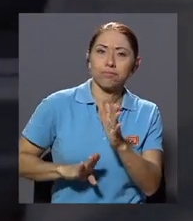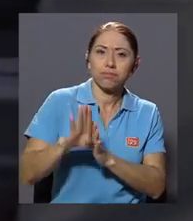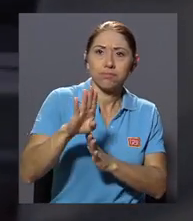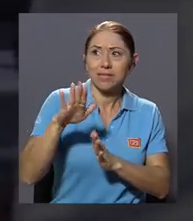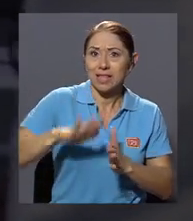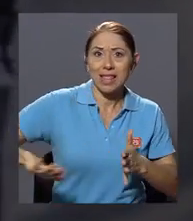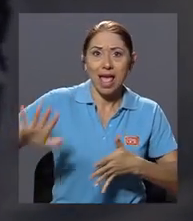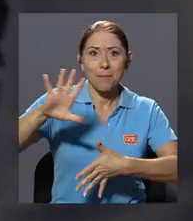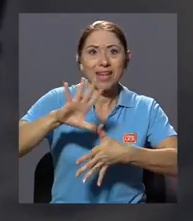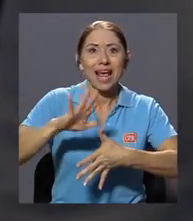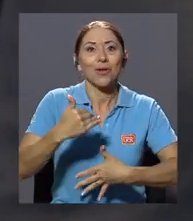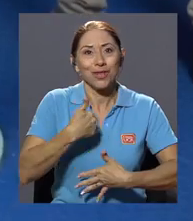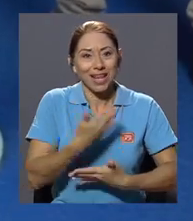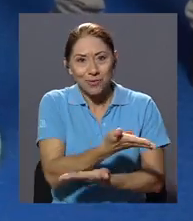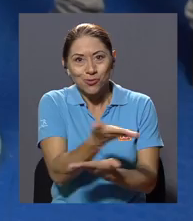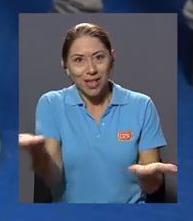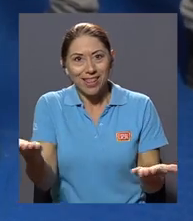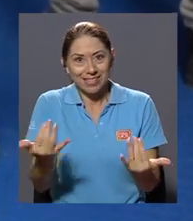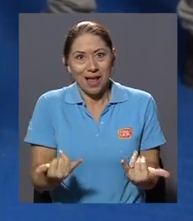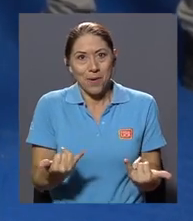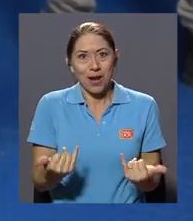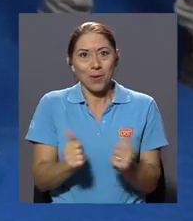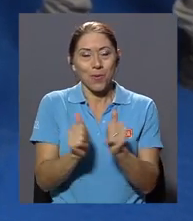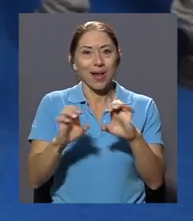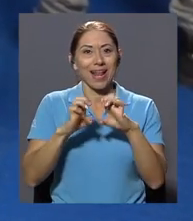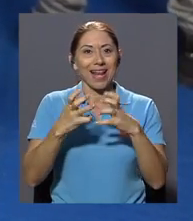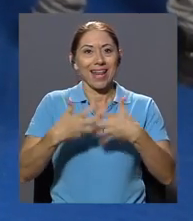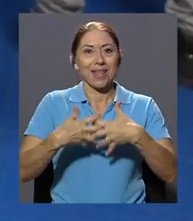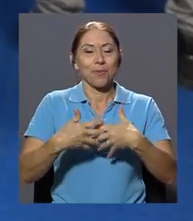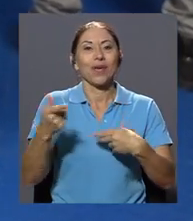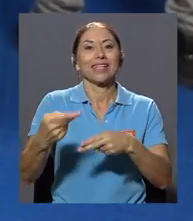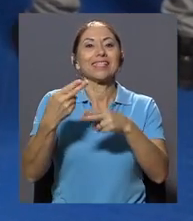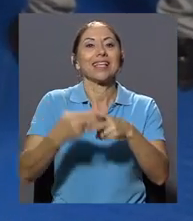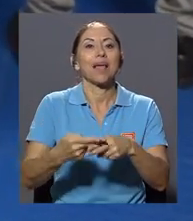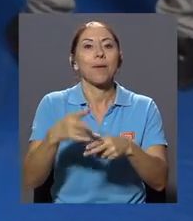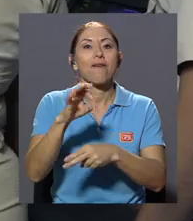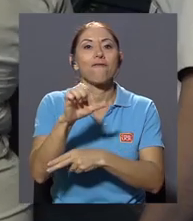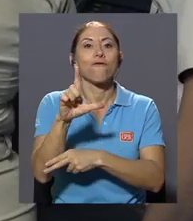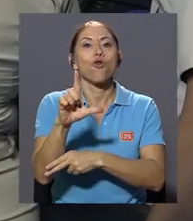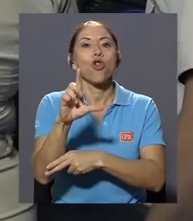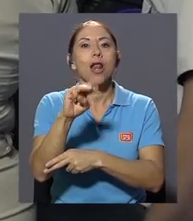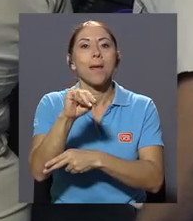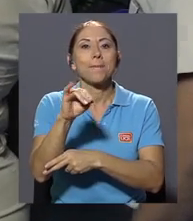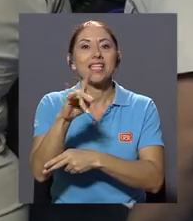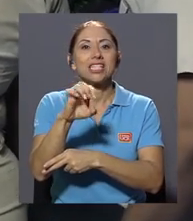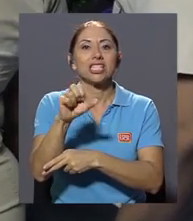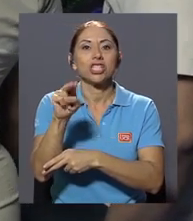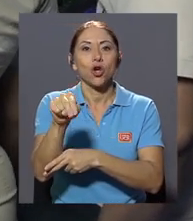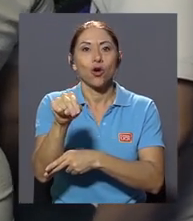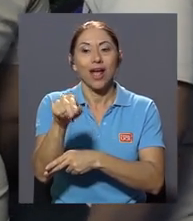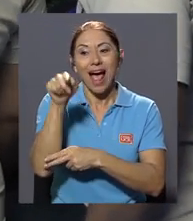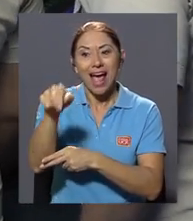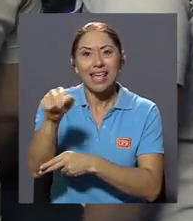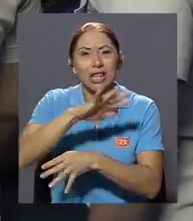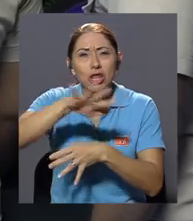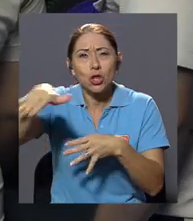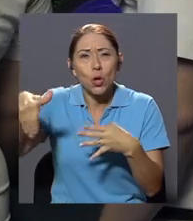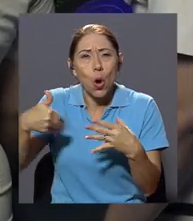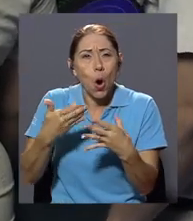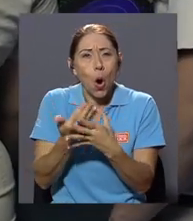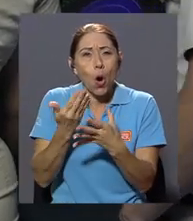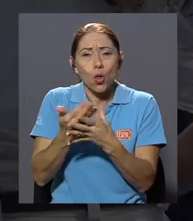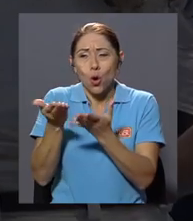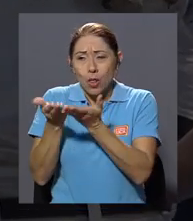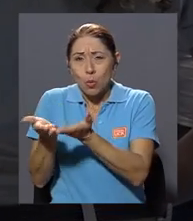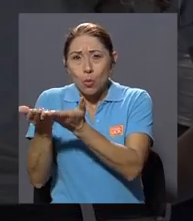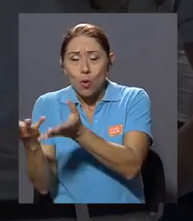a este lado de América lo tienen ustedes con este equipo. Esto es lo que se llama un full mission. Se meten todos los eventos de maniobra del buque